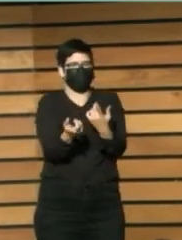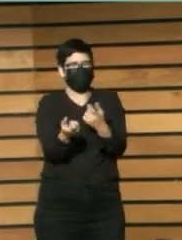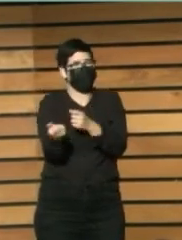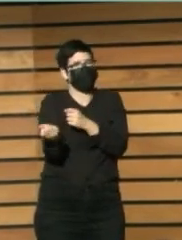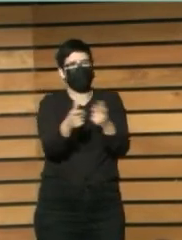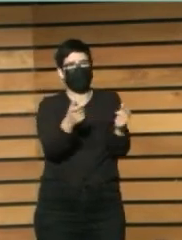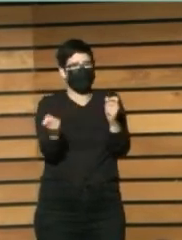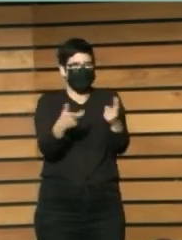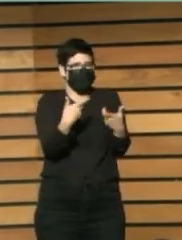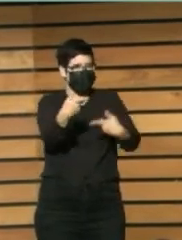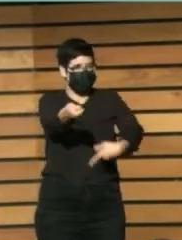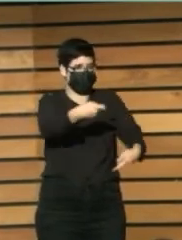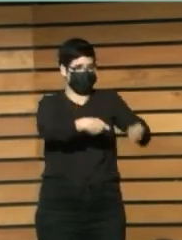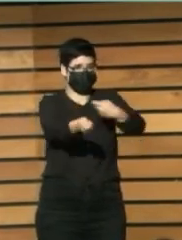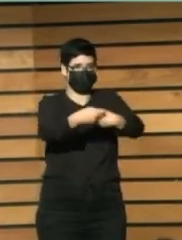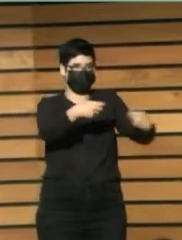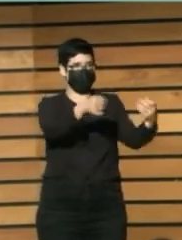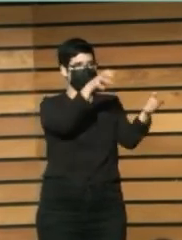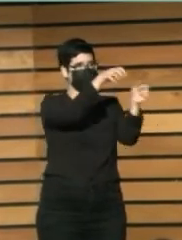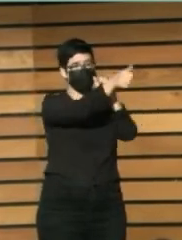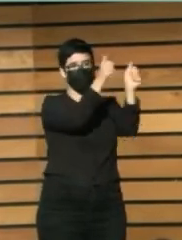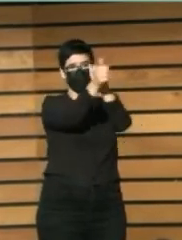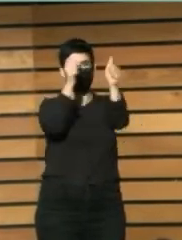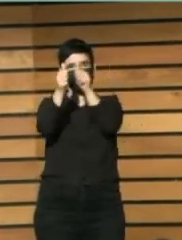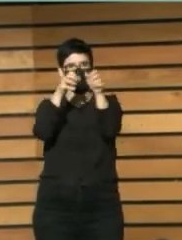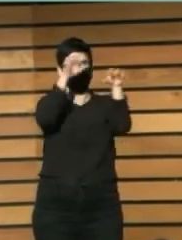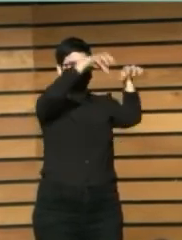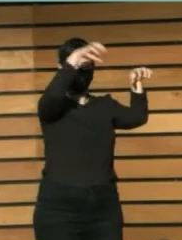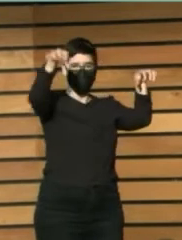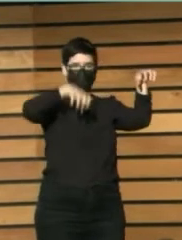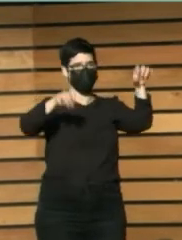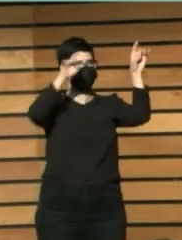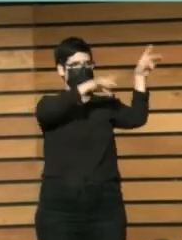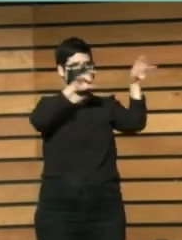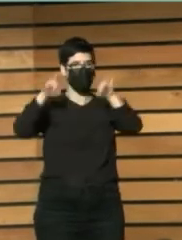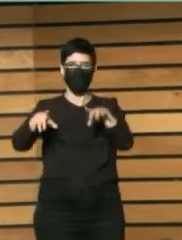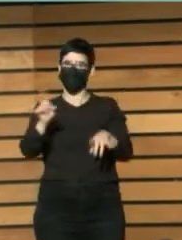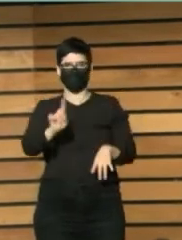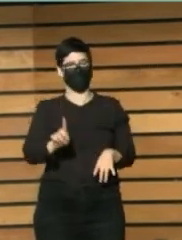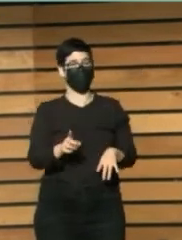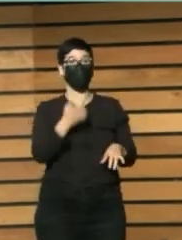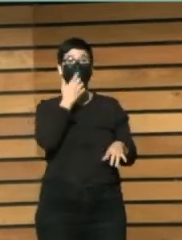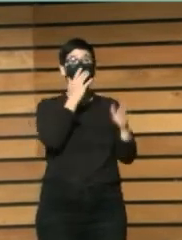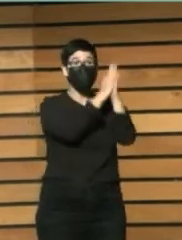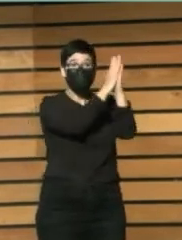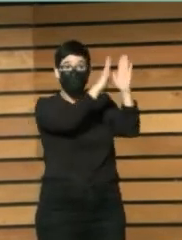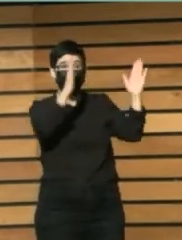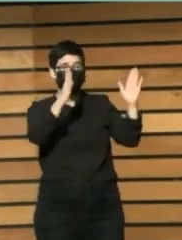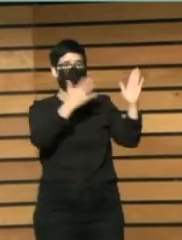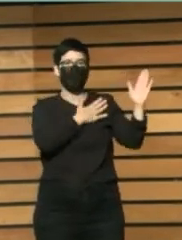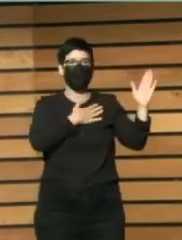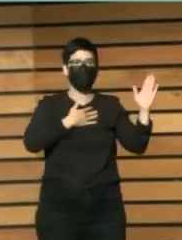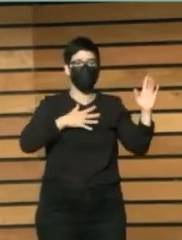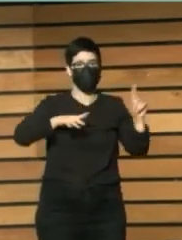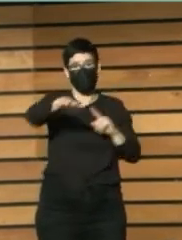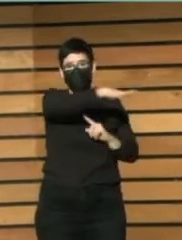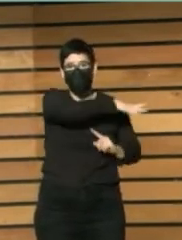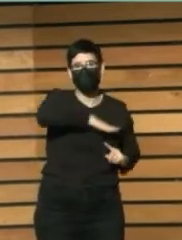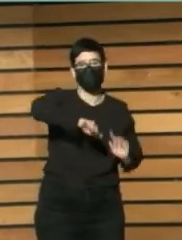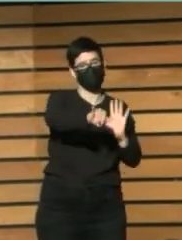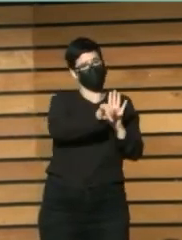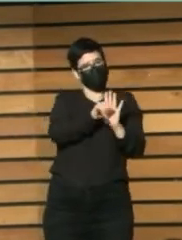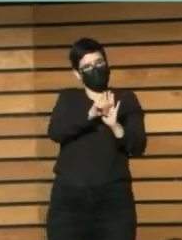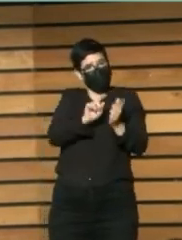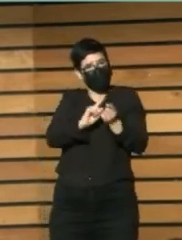proponiendo es un marco común de trabajo, pero si la biblioteca quiere transformar su entorno y su territorio, evidentemente tiene que tener